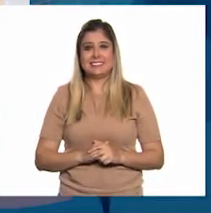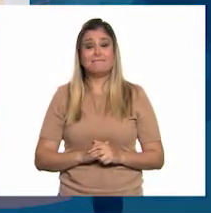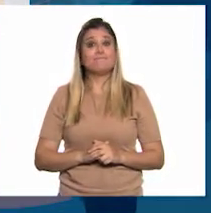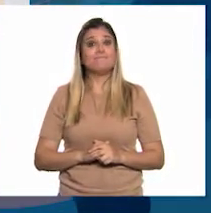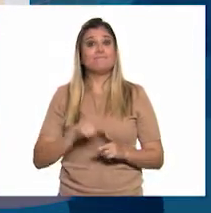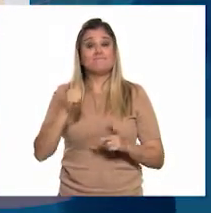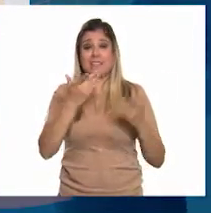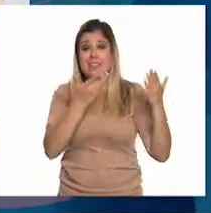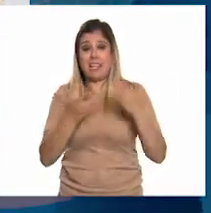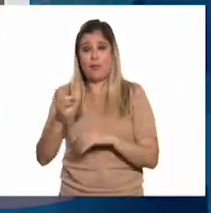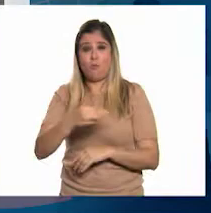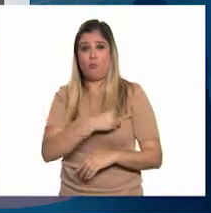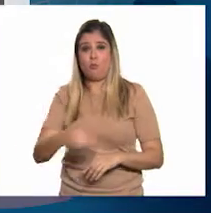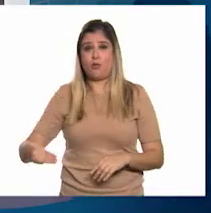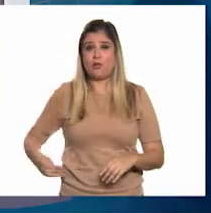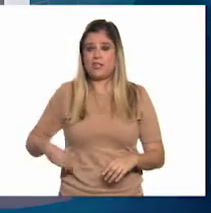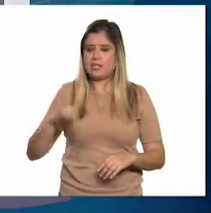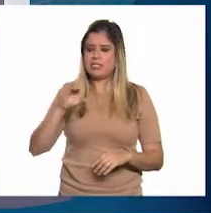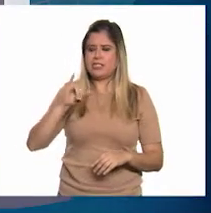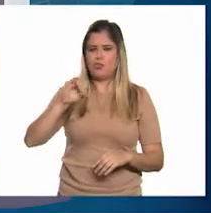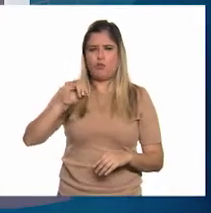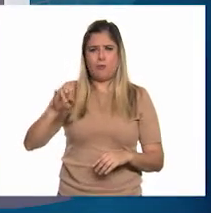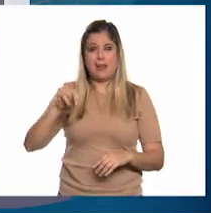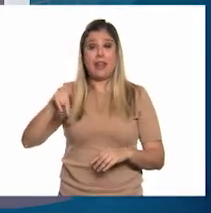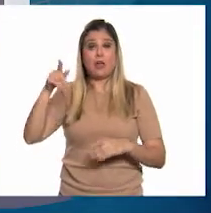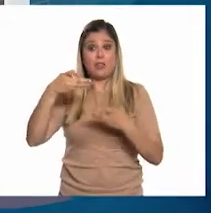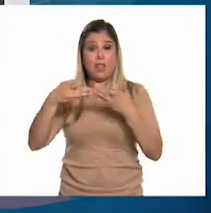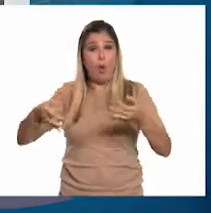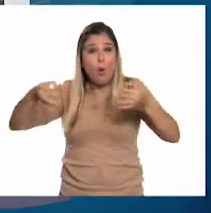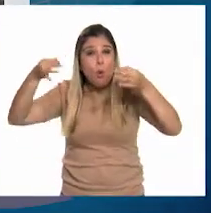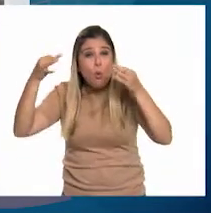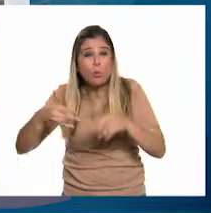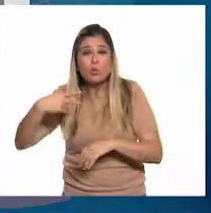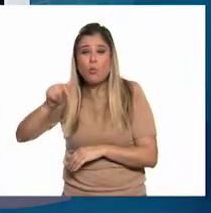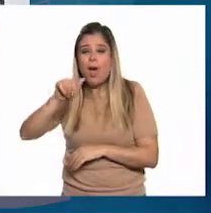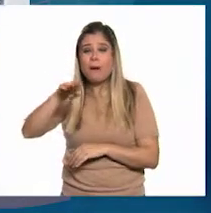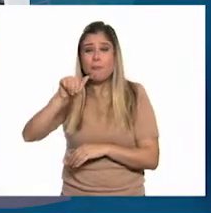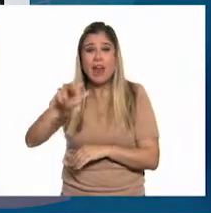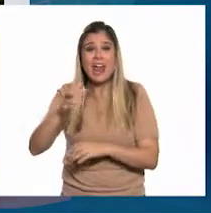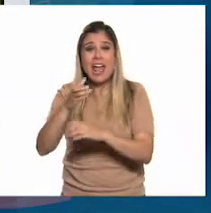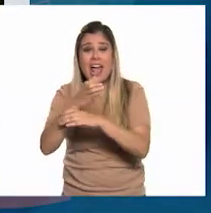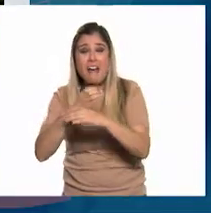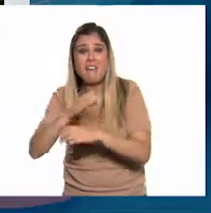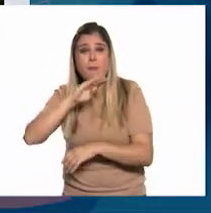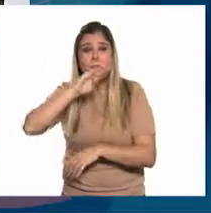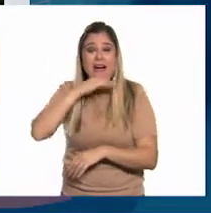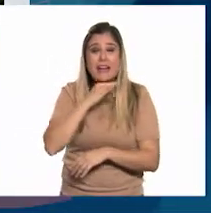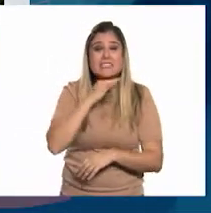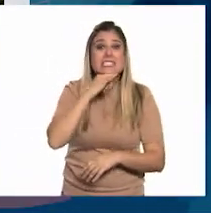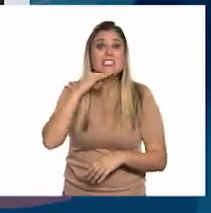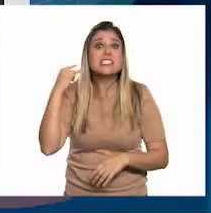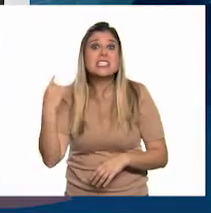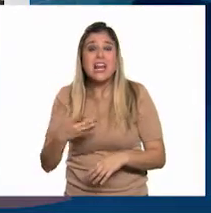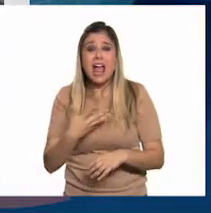Arribamos al municipio de Simojobel, Tierra del Ámbar, enmarcada por café, maíz y chile.